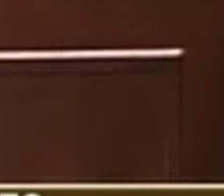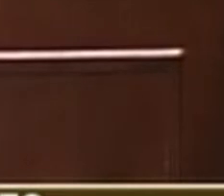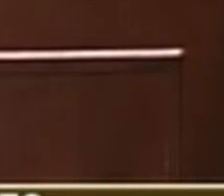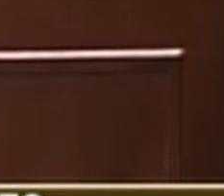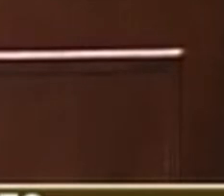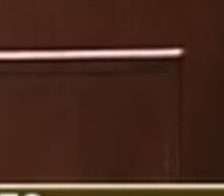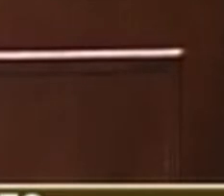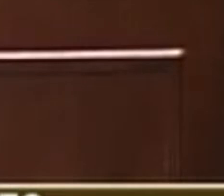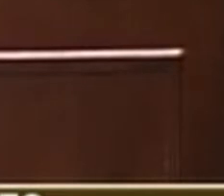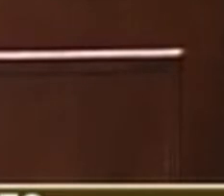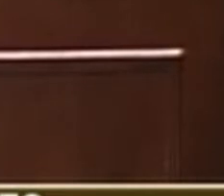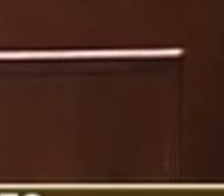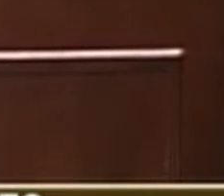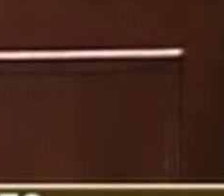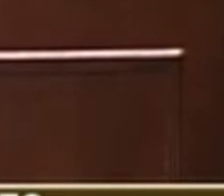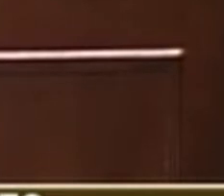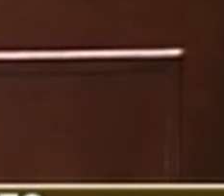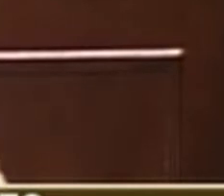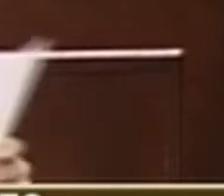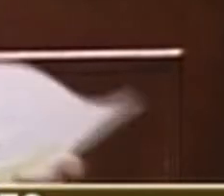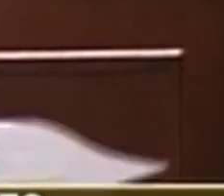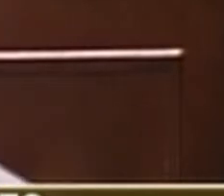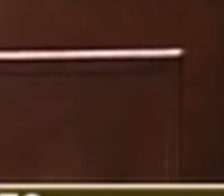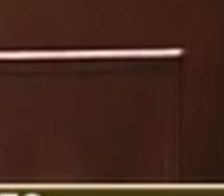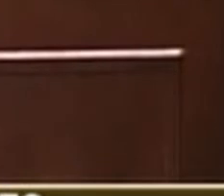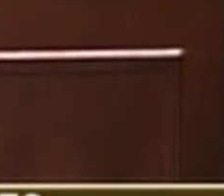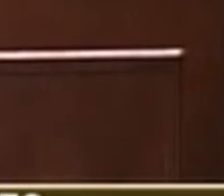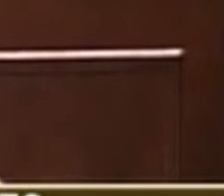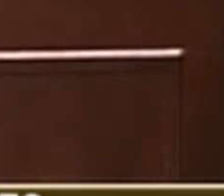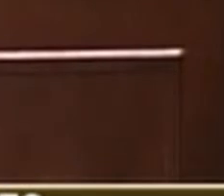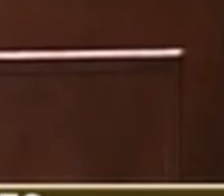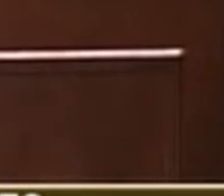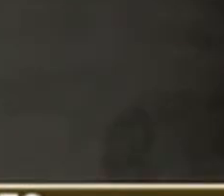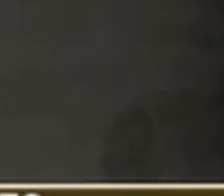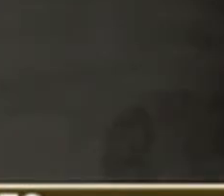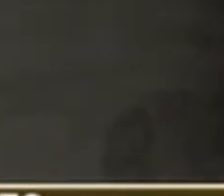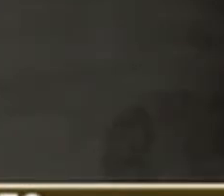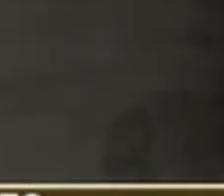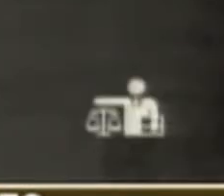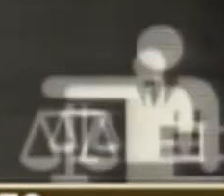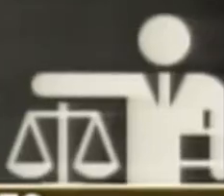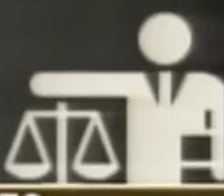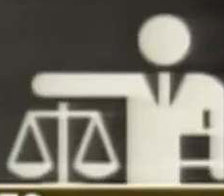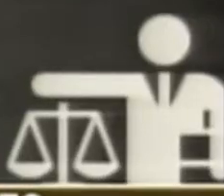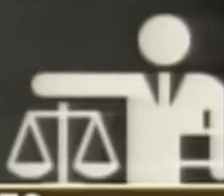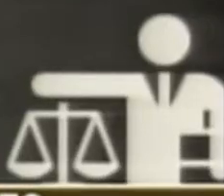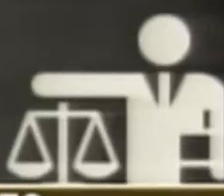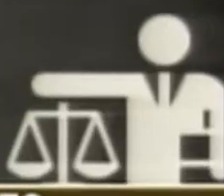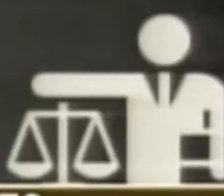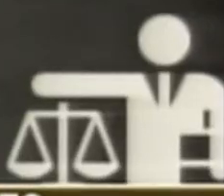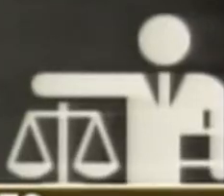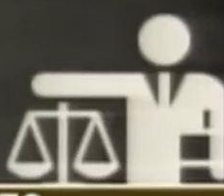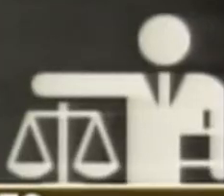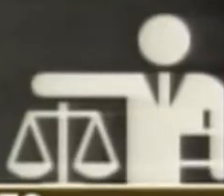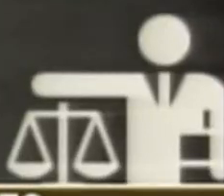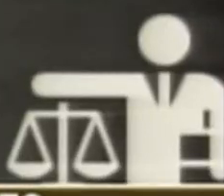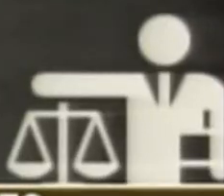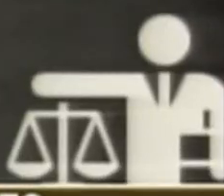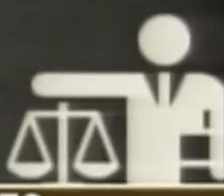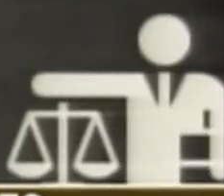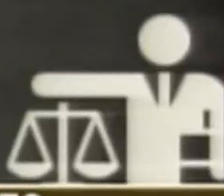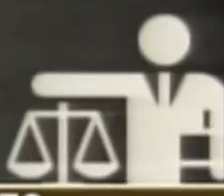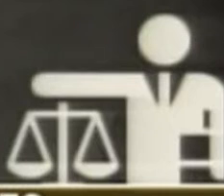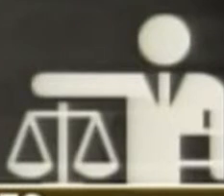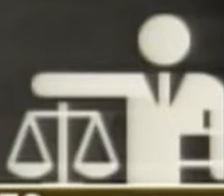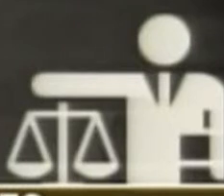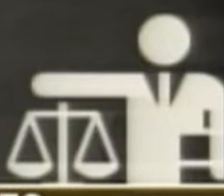Sin haber finalizado la condena, alias Sarando se presentó como víctima y fue aceptado y sus hermanos